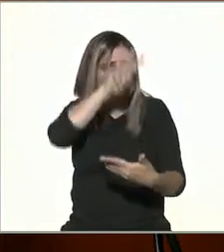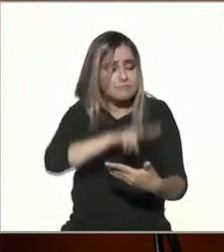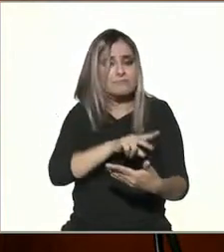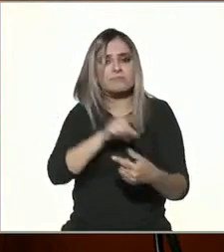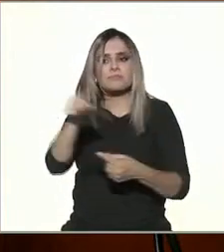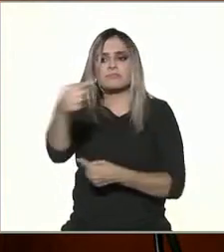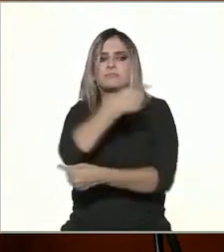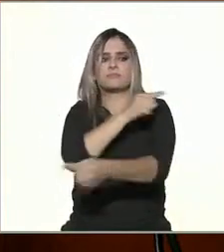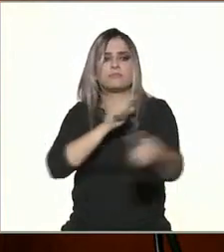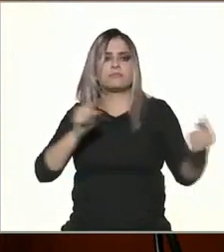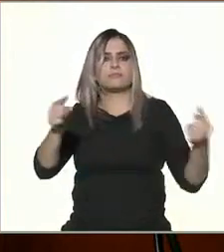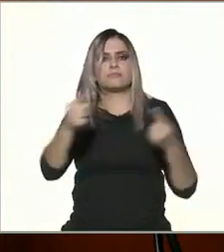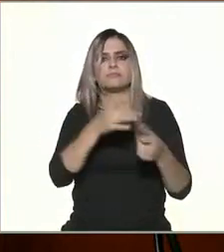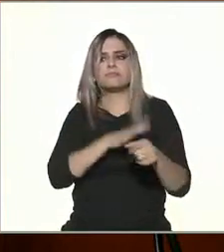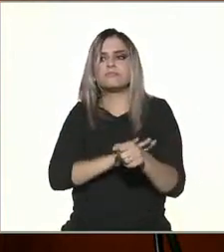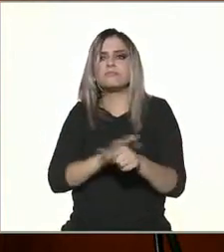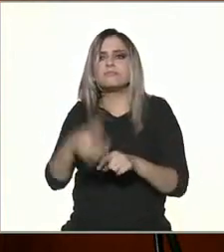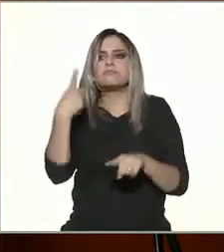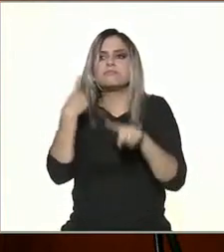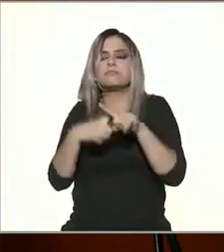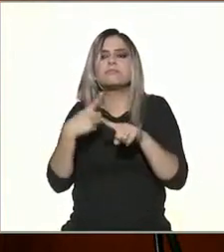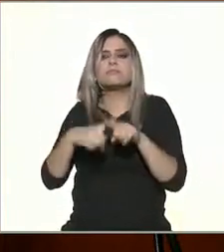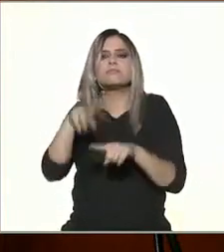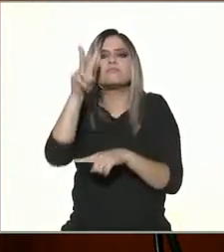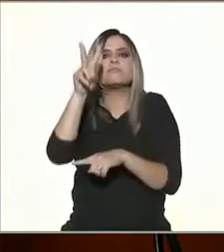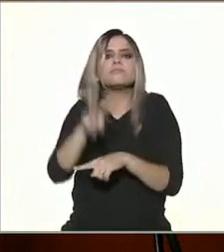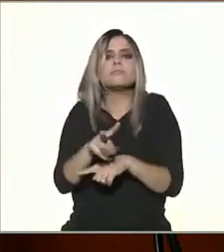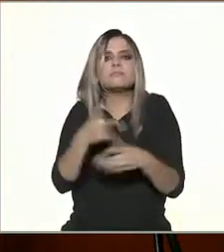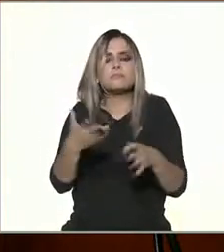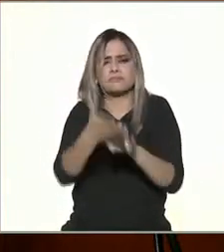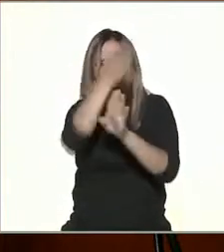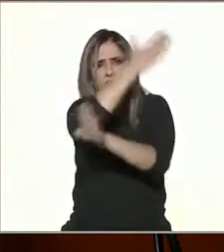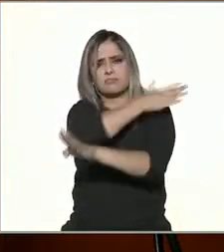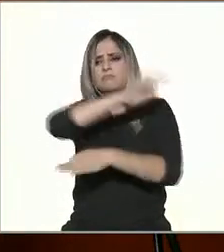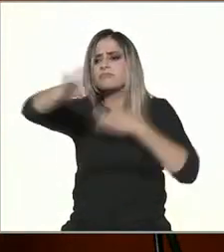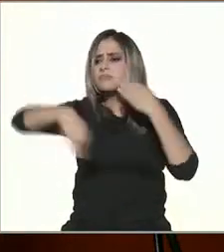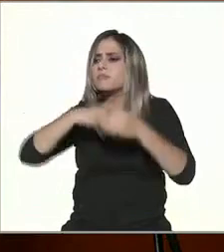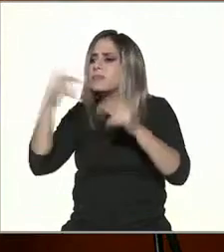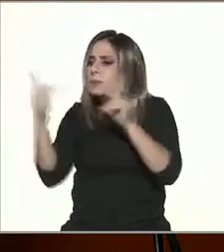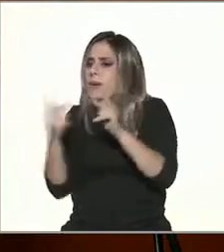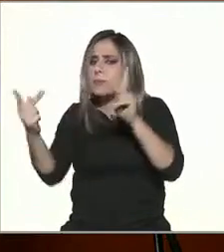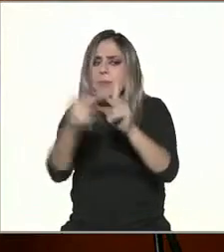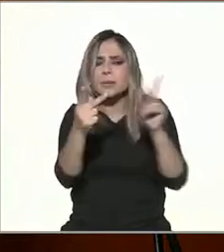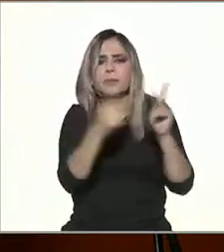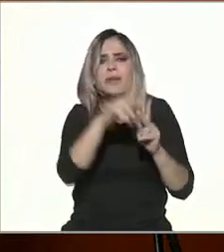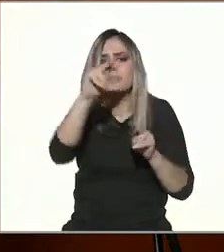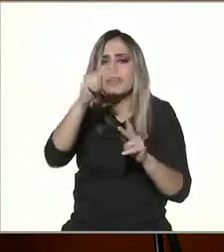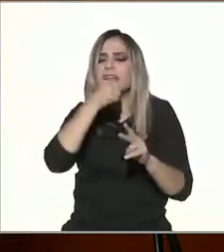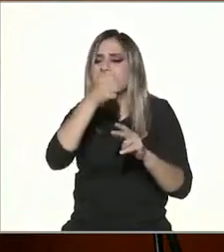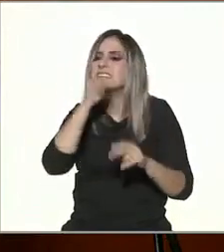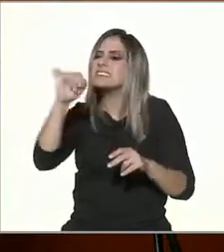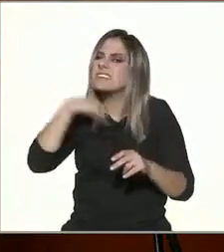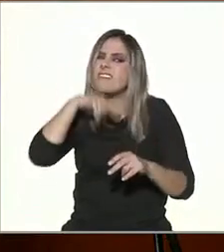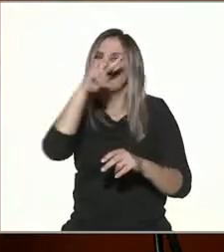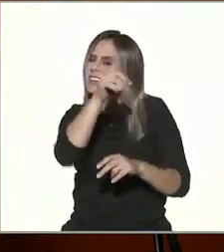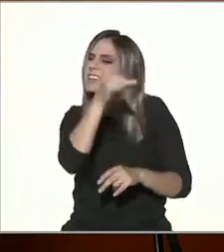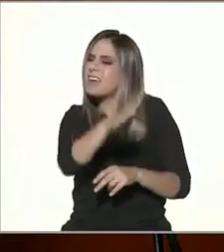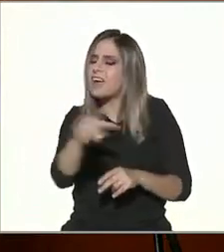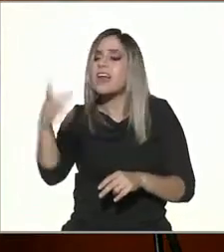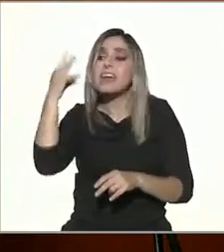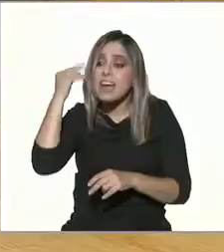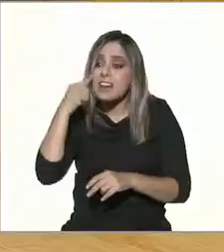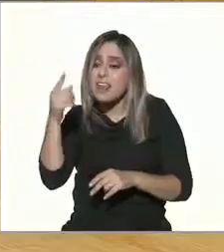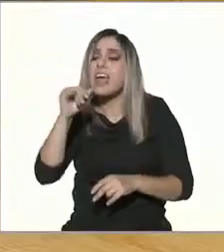y ya no es una verdad generalizada o un consenso que antes teníamos sobre la verdad. Hoy en día, cada uno de nosotros empieza a construir